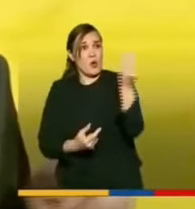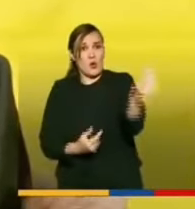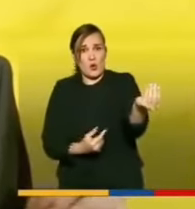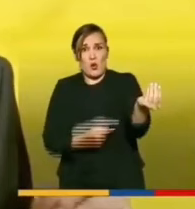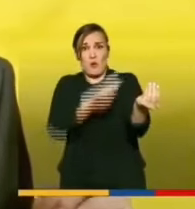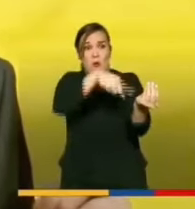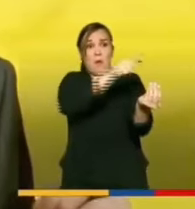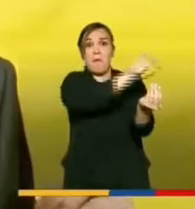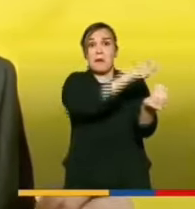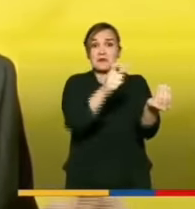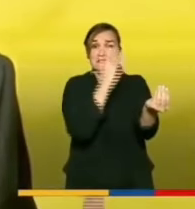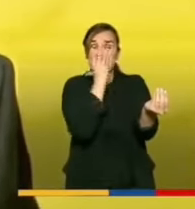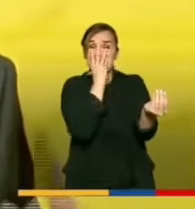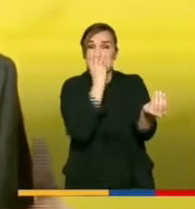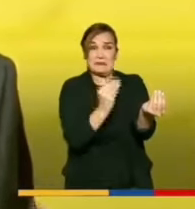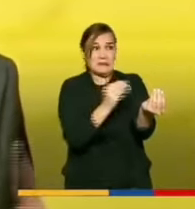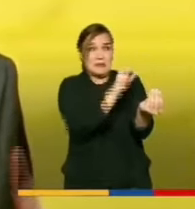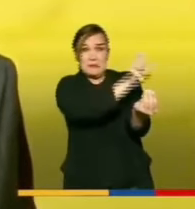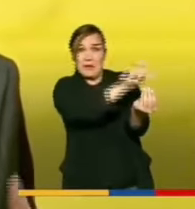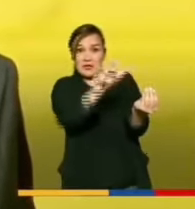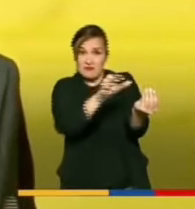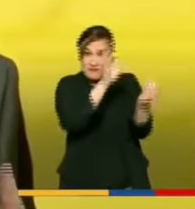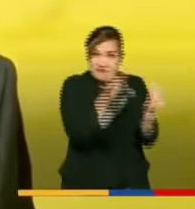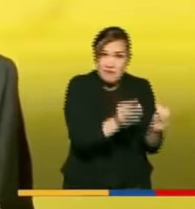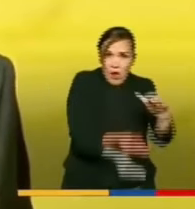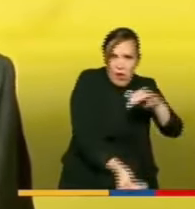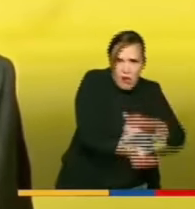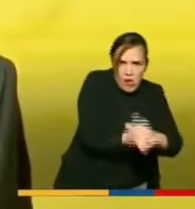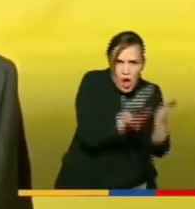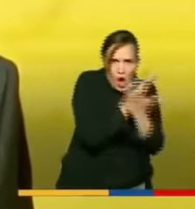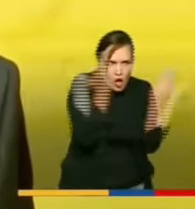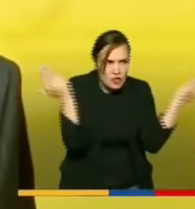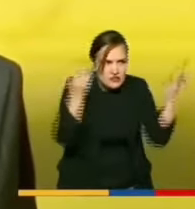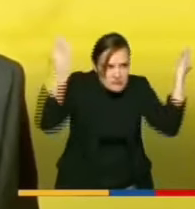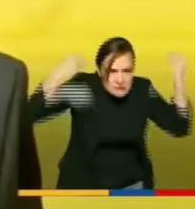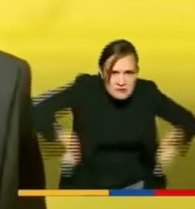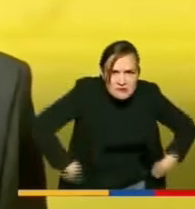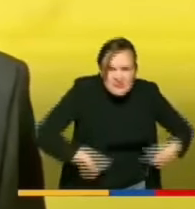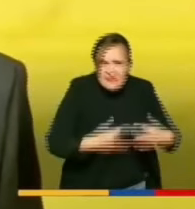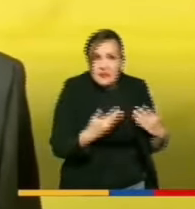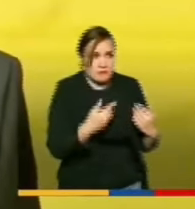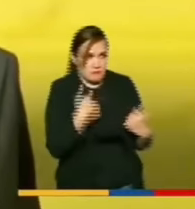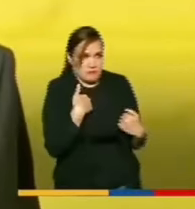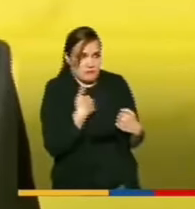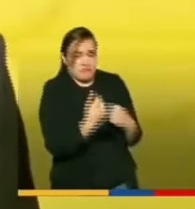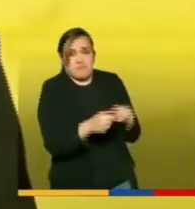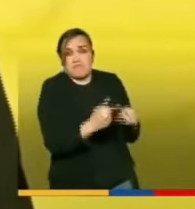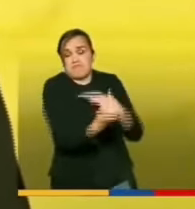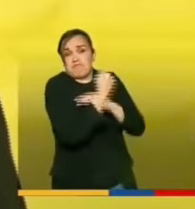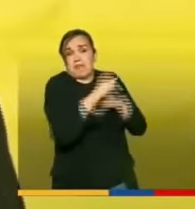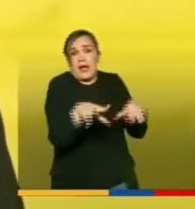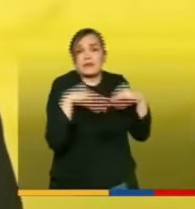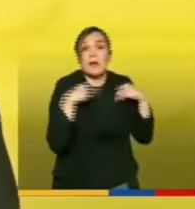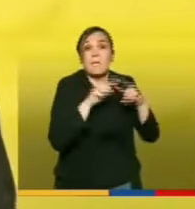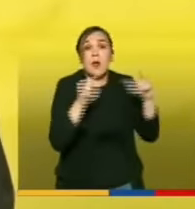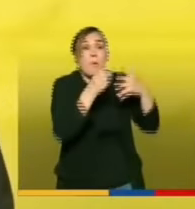confesos pero no me voy a referir a los detalles de este asunto judicial por dos razones